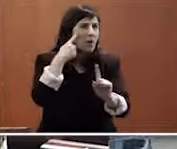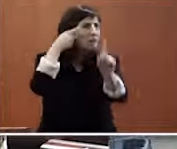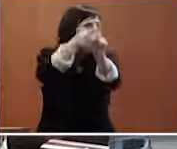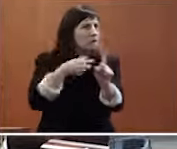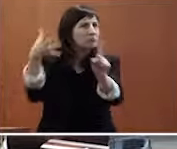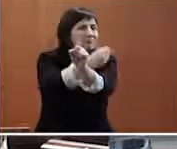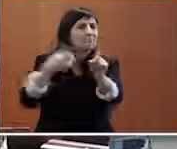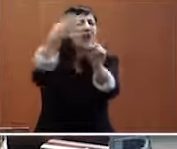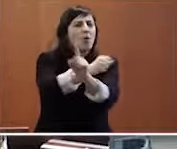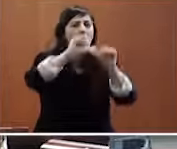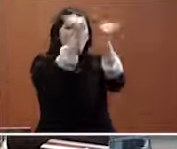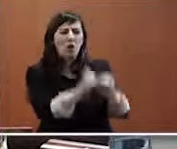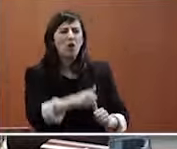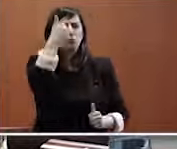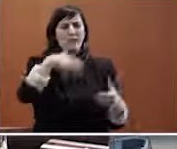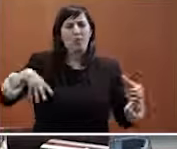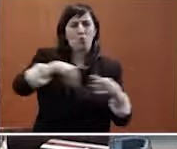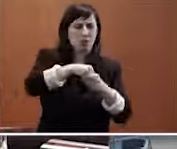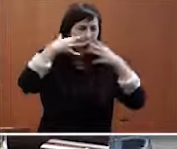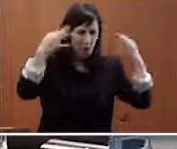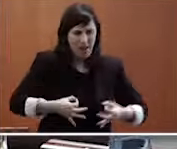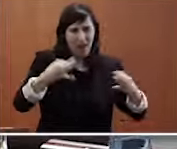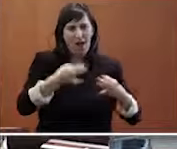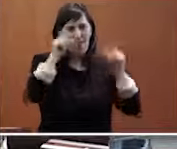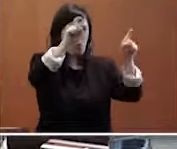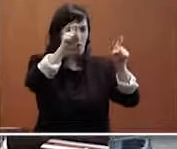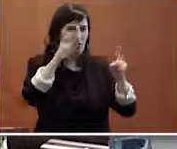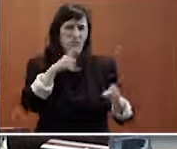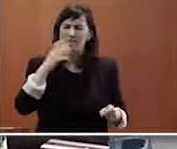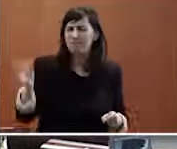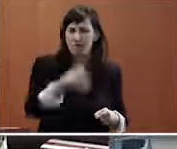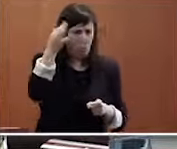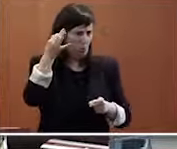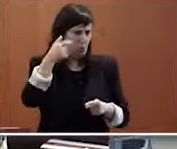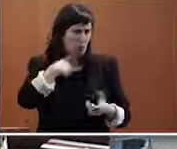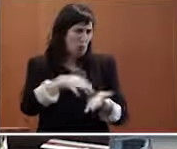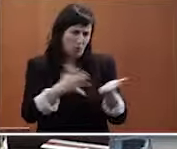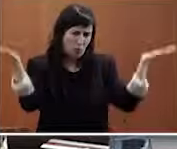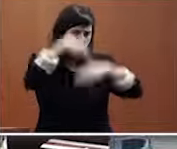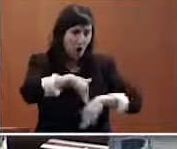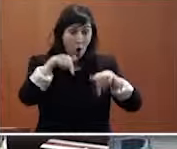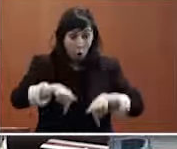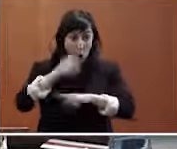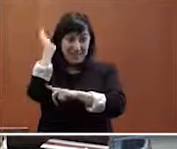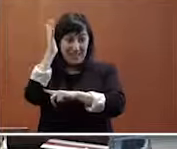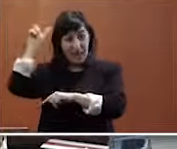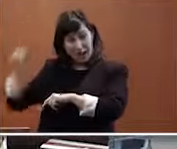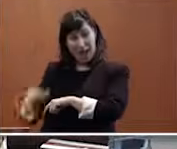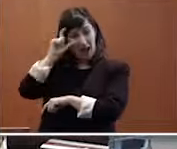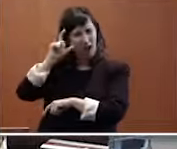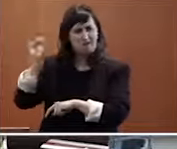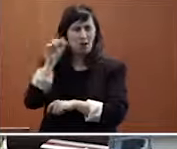de modelos máis inclusivos de educación, que, sin dúbida, como a hoxe mesmo, coa charla que se nos ofrece,